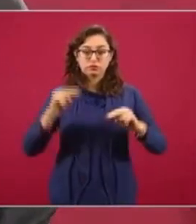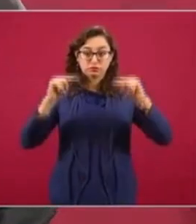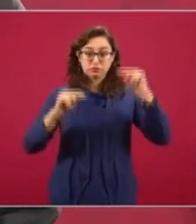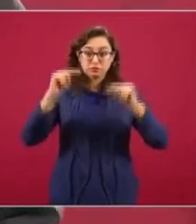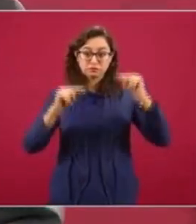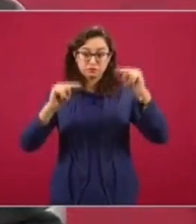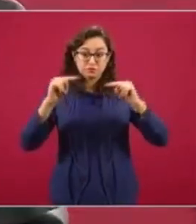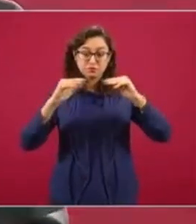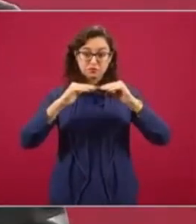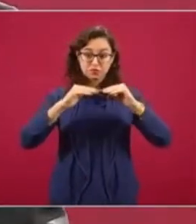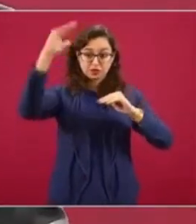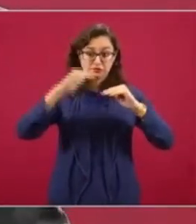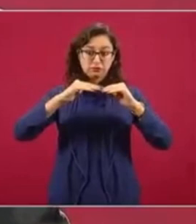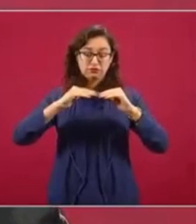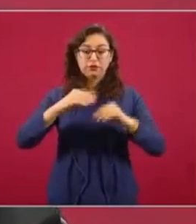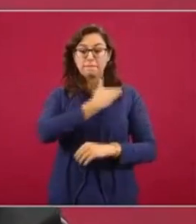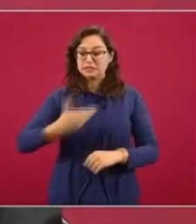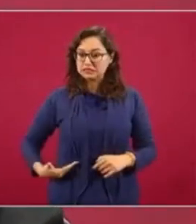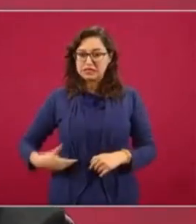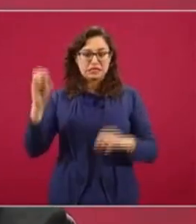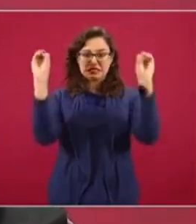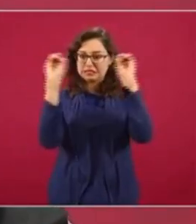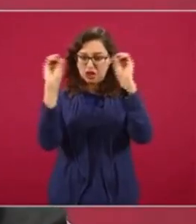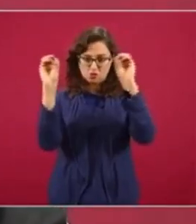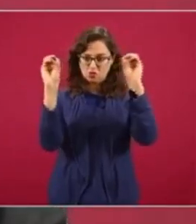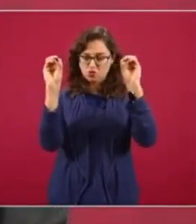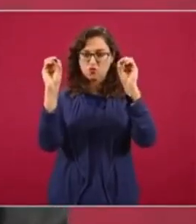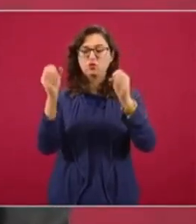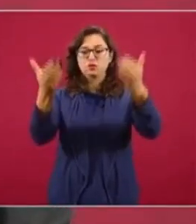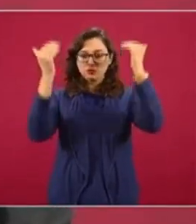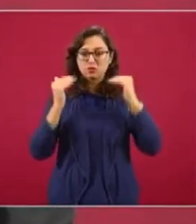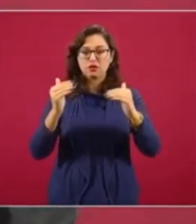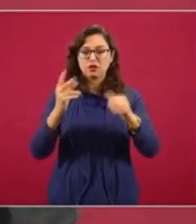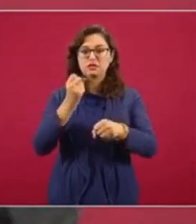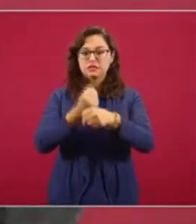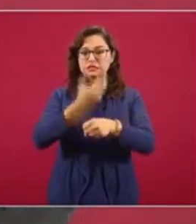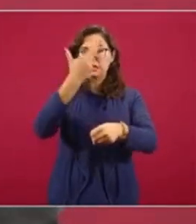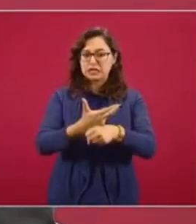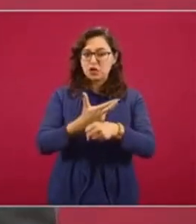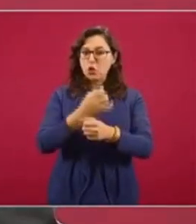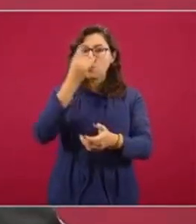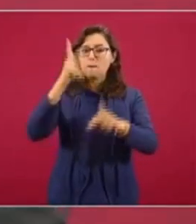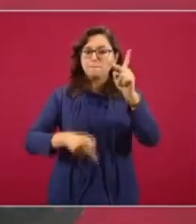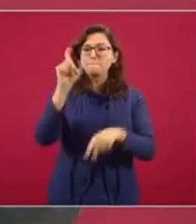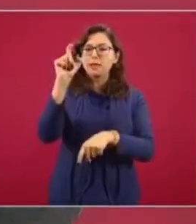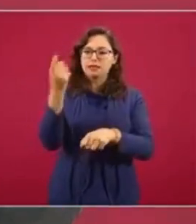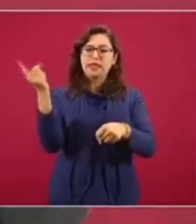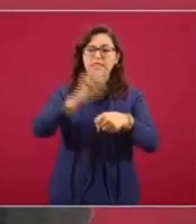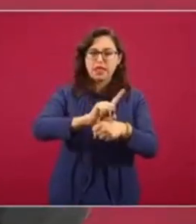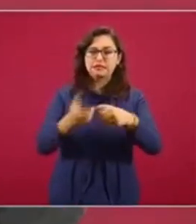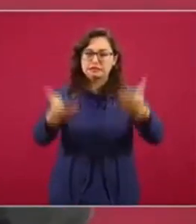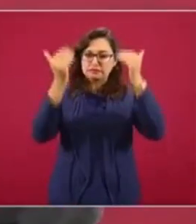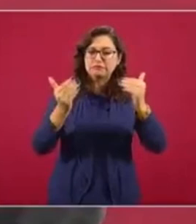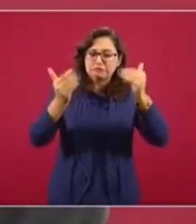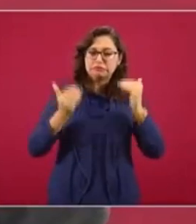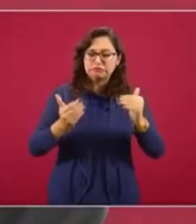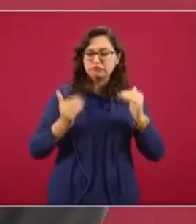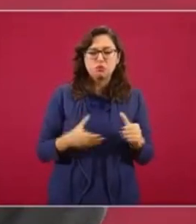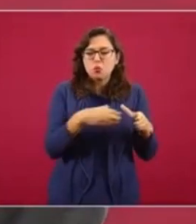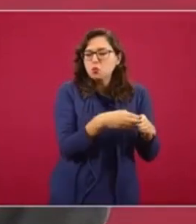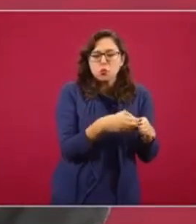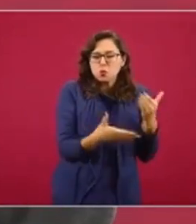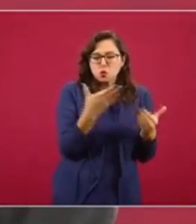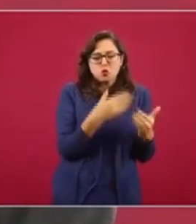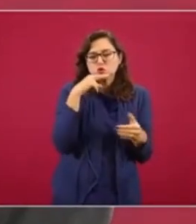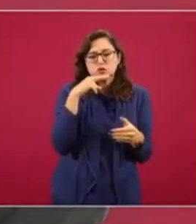bajando. Desde el presidente cero, luego 20 días para, creo, los secretarios. Mañana les… bueno, hoy mismo, la fórmula. Pero son muy poquitos, realmente.